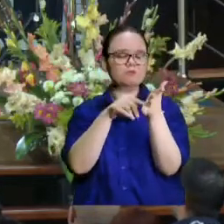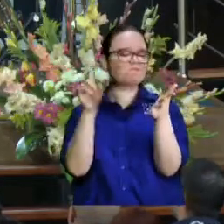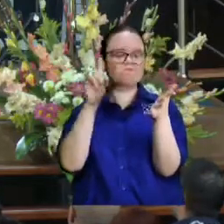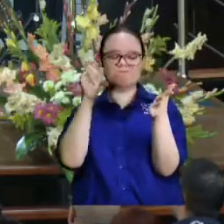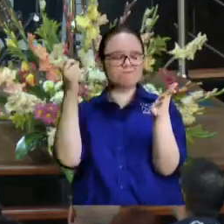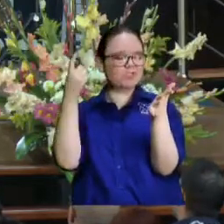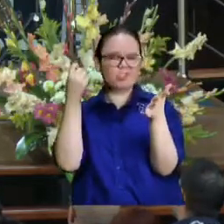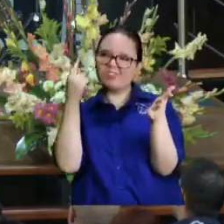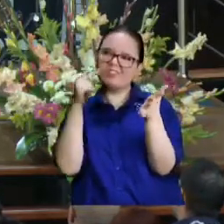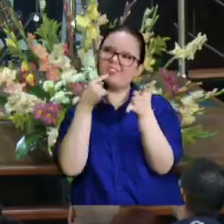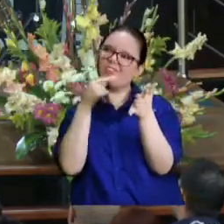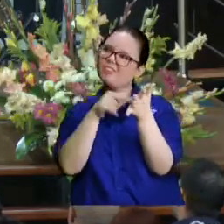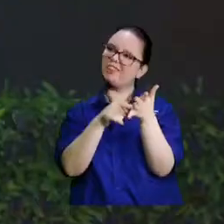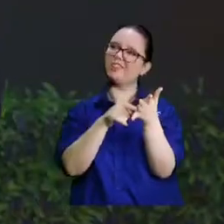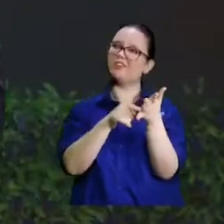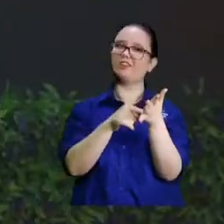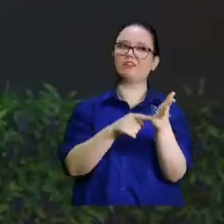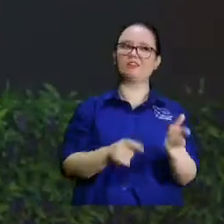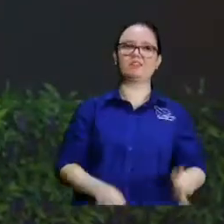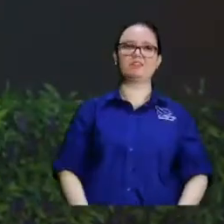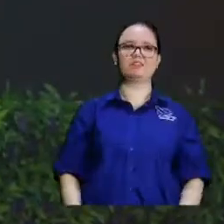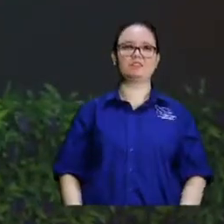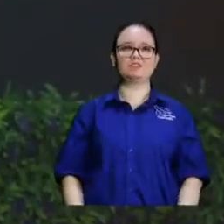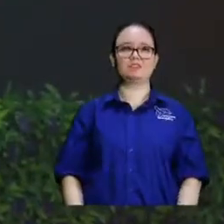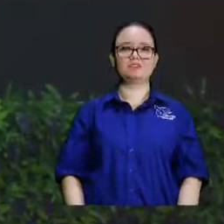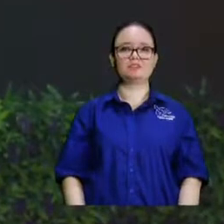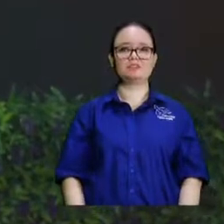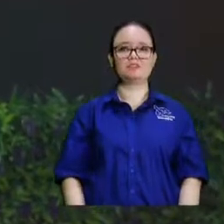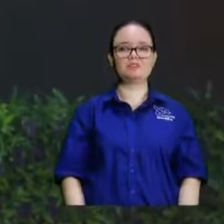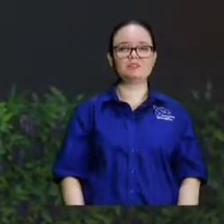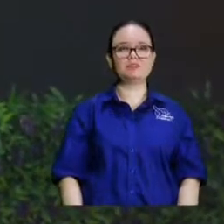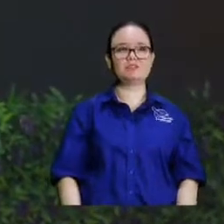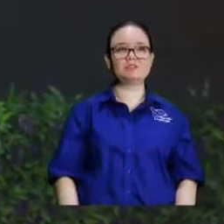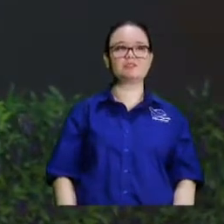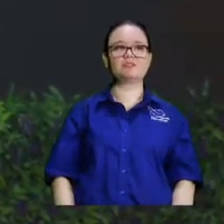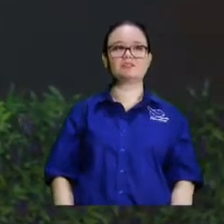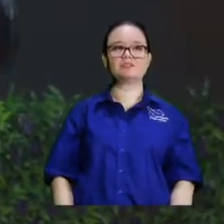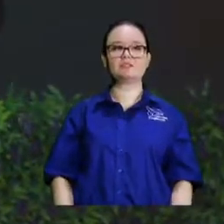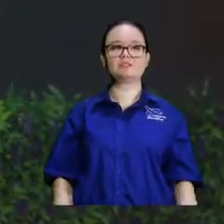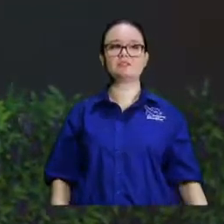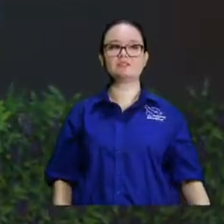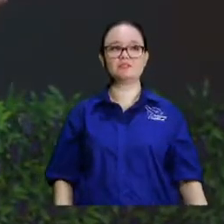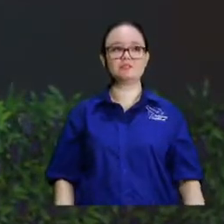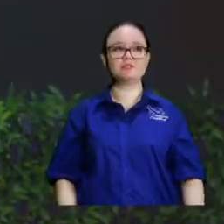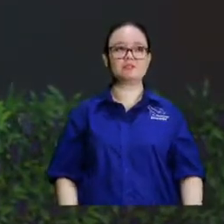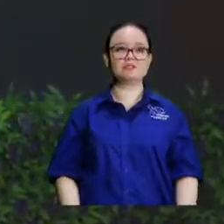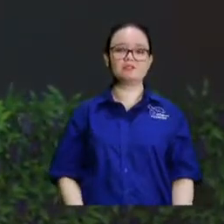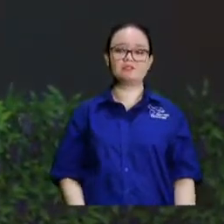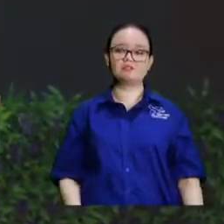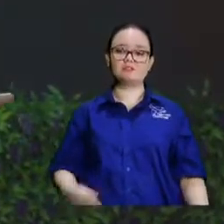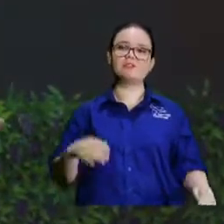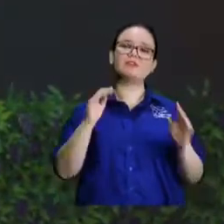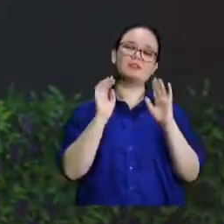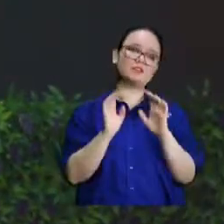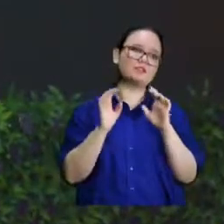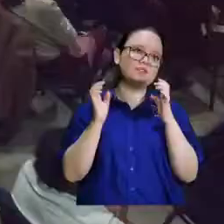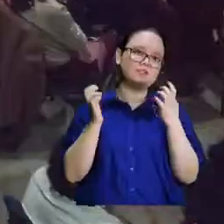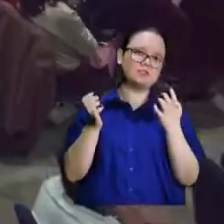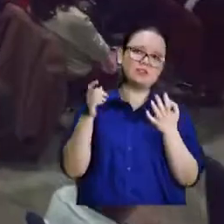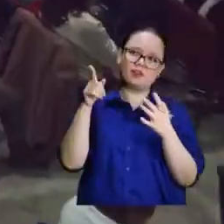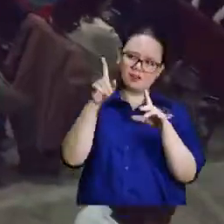entendí eso que dijo el hermano Sergio ¿te raplaqué? ¿nistas? chanfle bueno ok